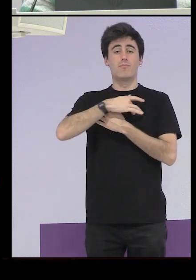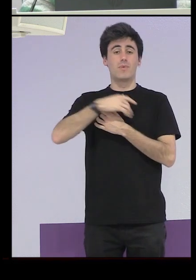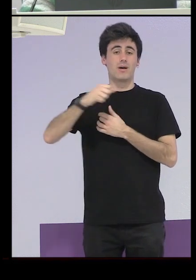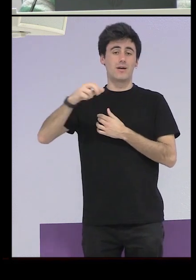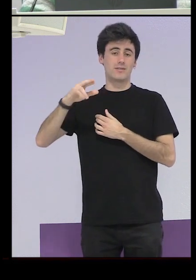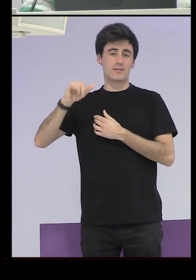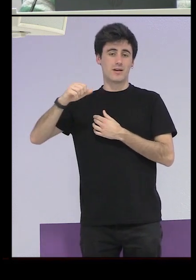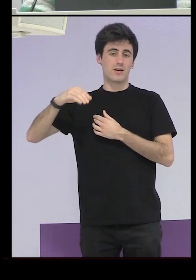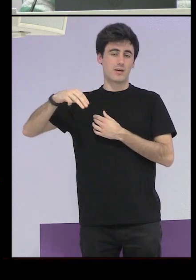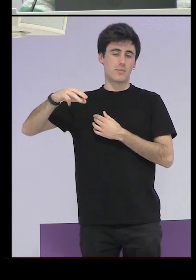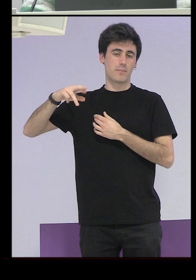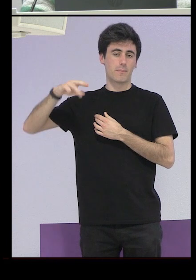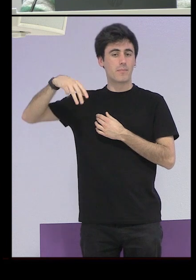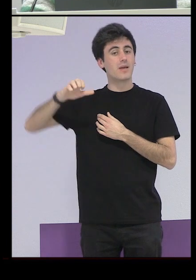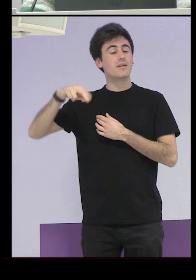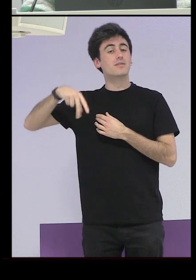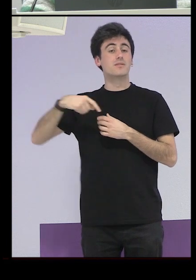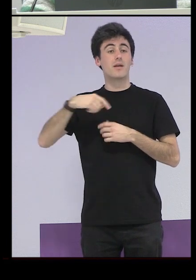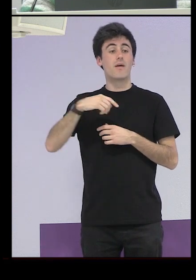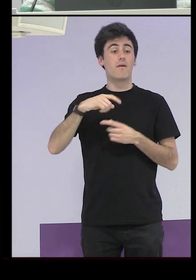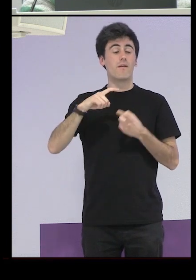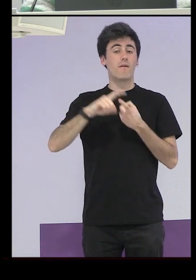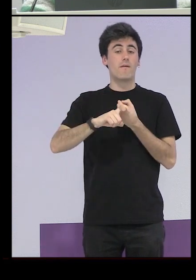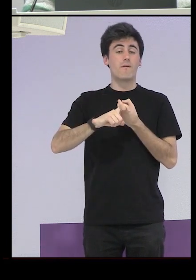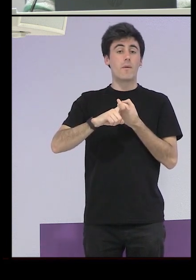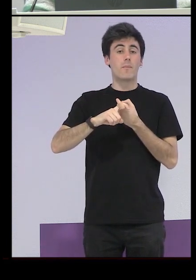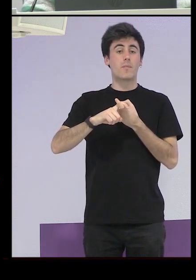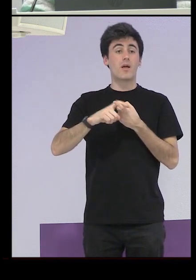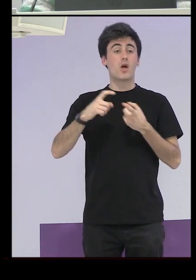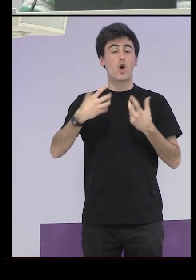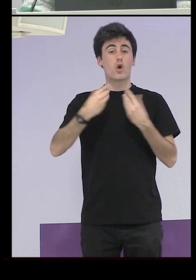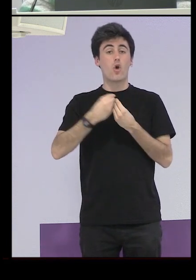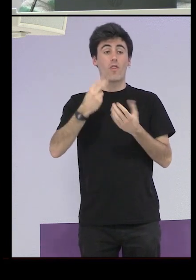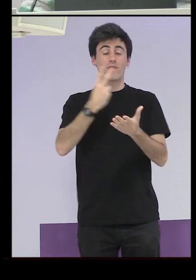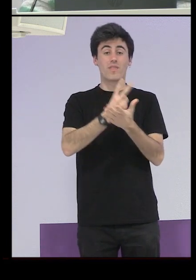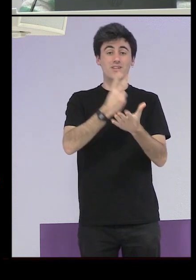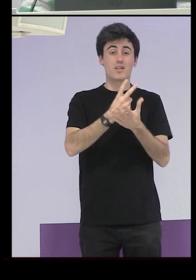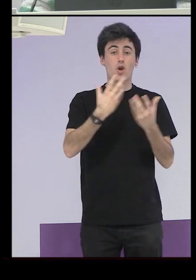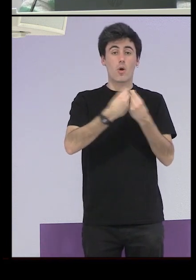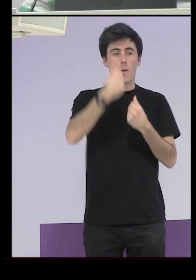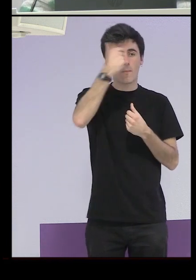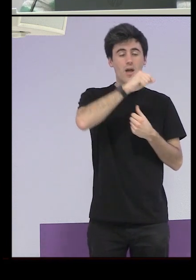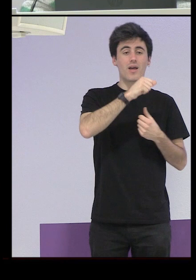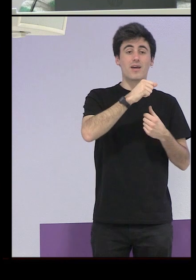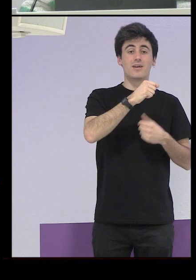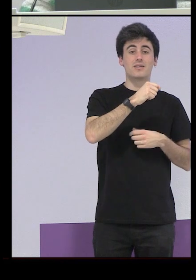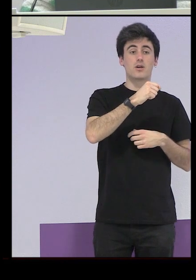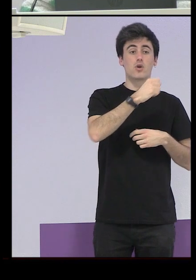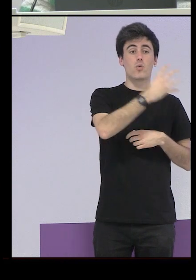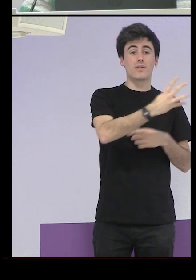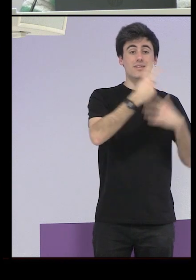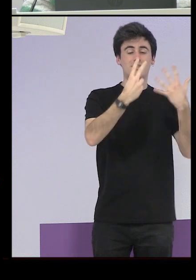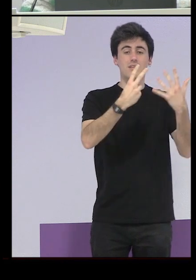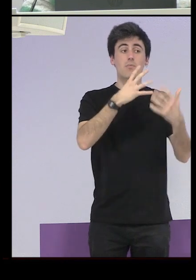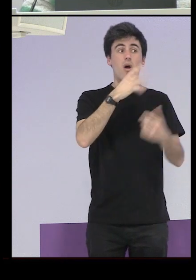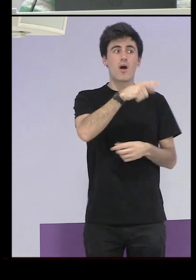que tenía relaciones con un viudo de 42 años de edad con 17 por supuesto nadie no a nadie se le ocurrió preguntar ¿no? si es o sea